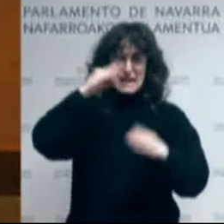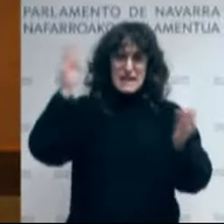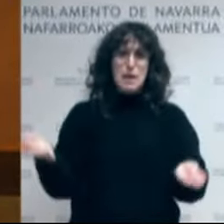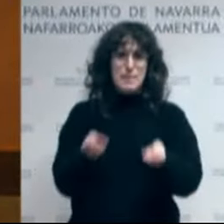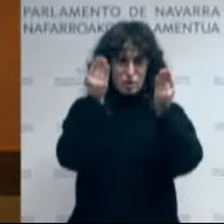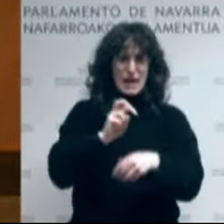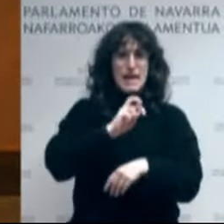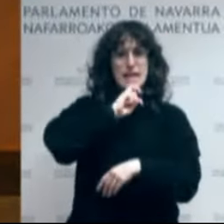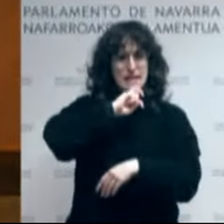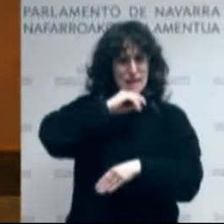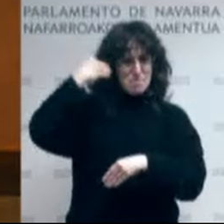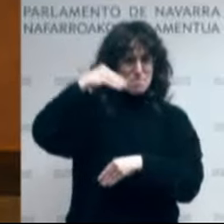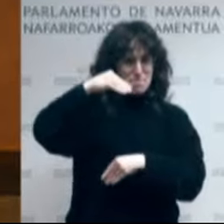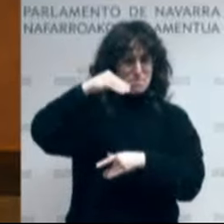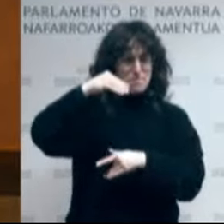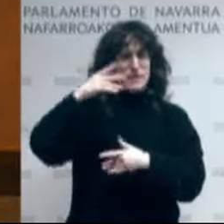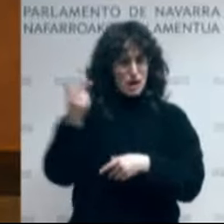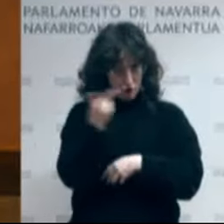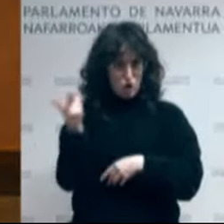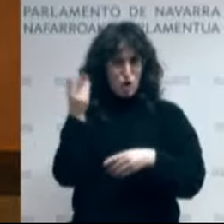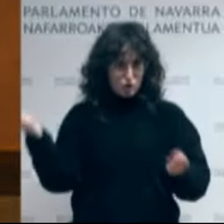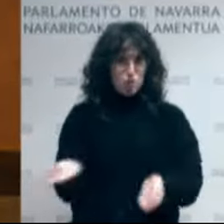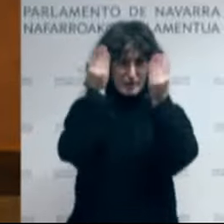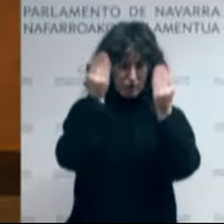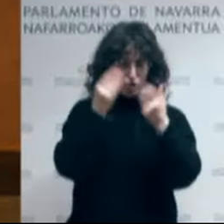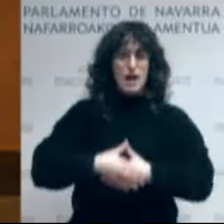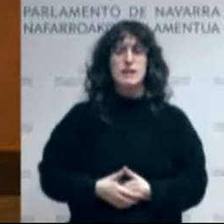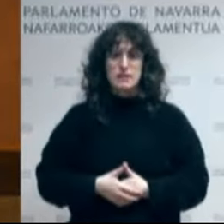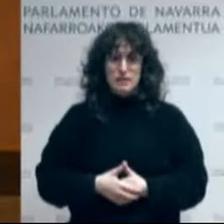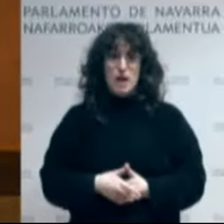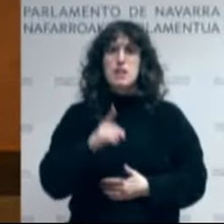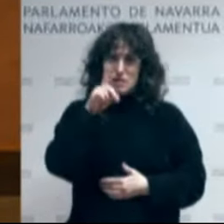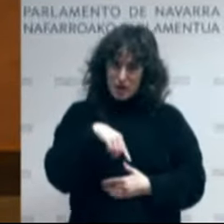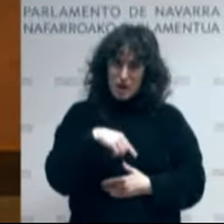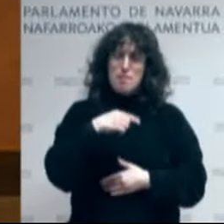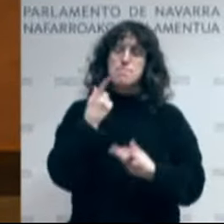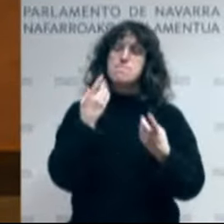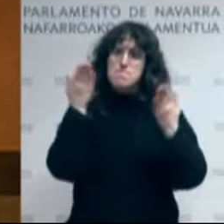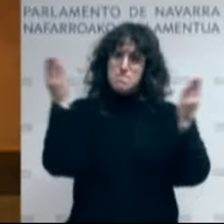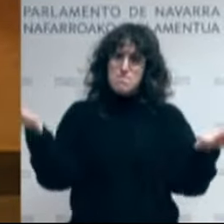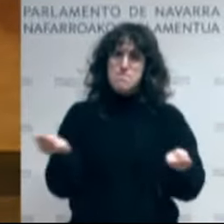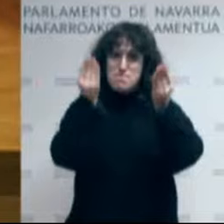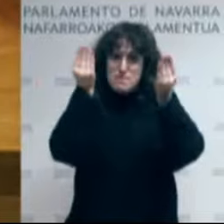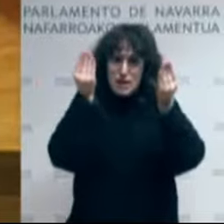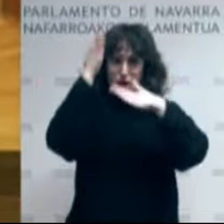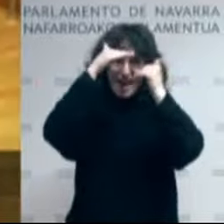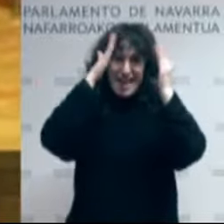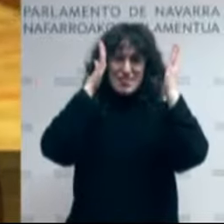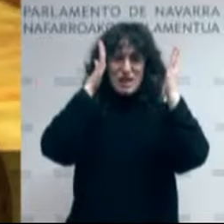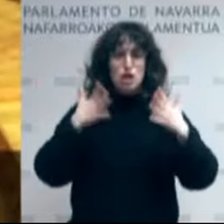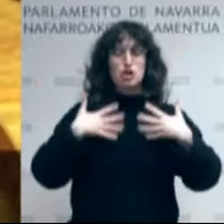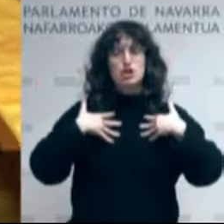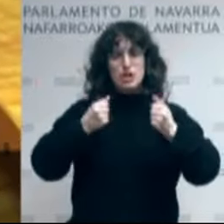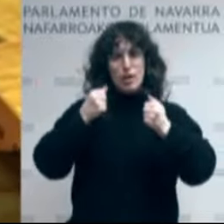de Tudela. También para mejorar la atención a la salud mental. Erritarren